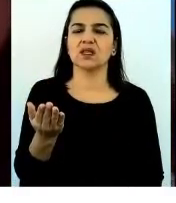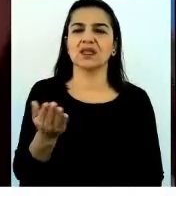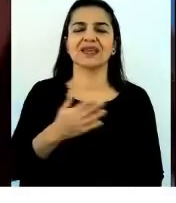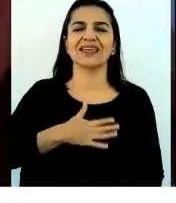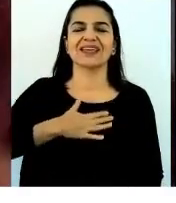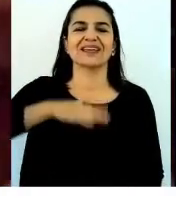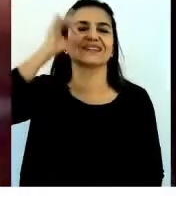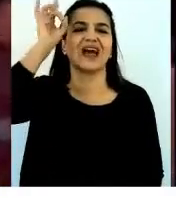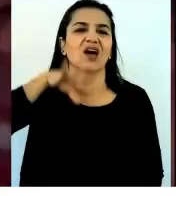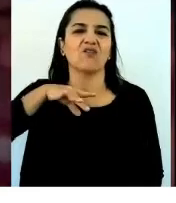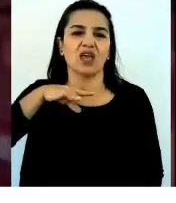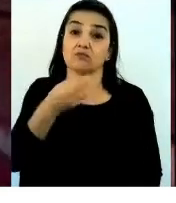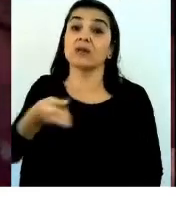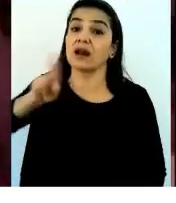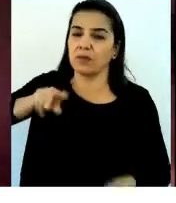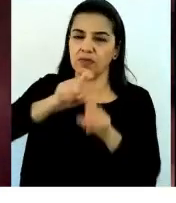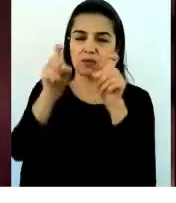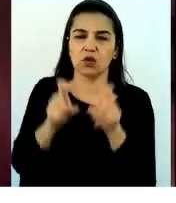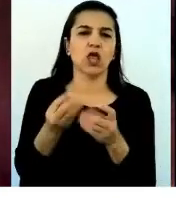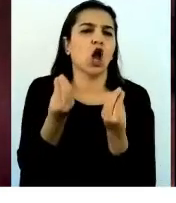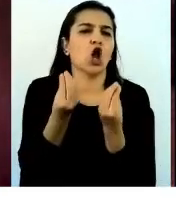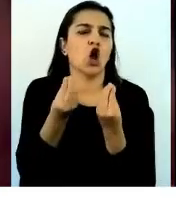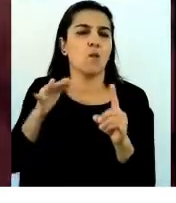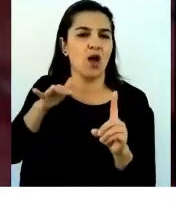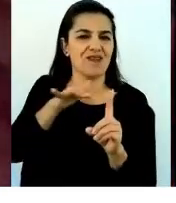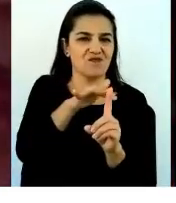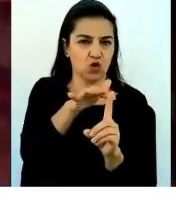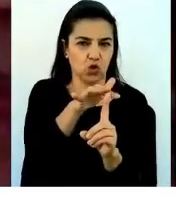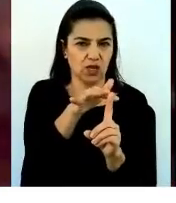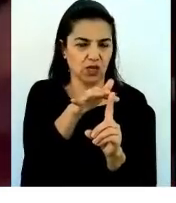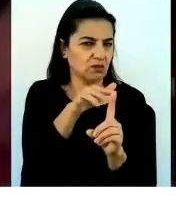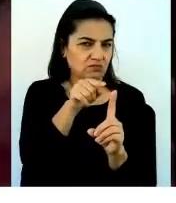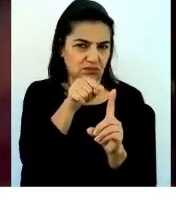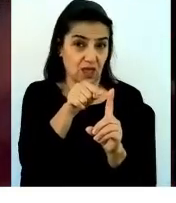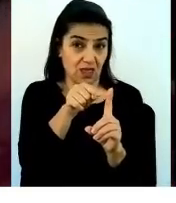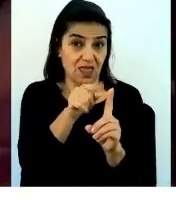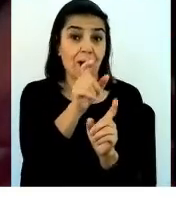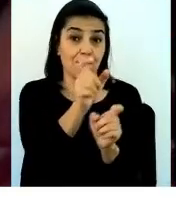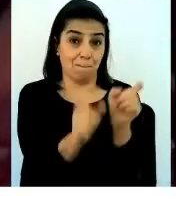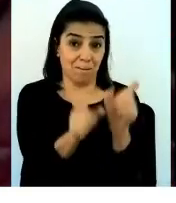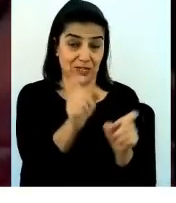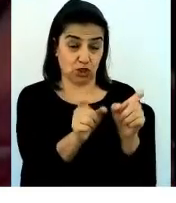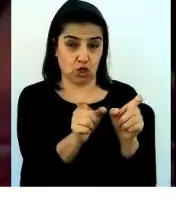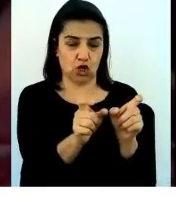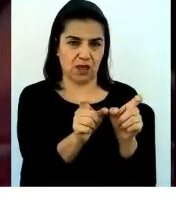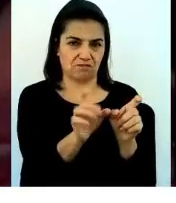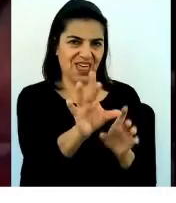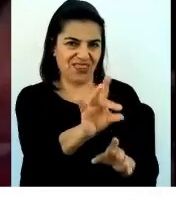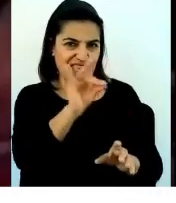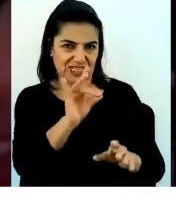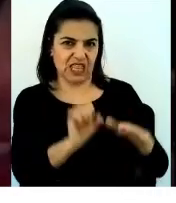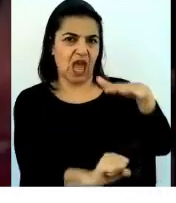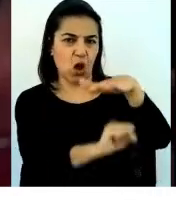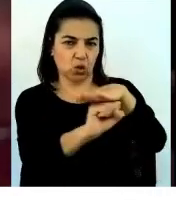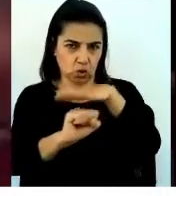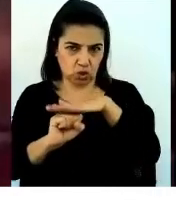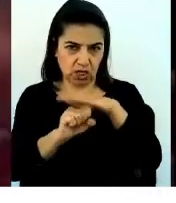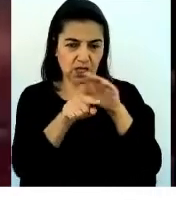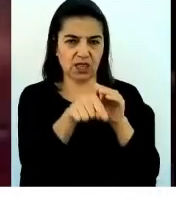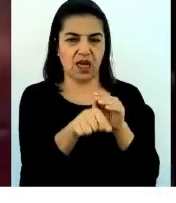saber cómo se logra influir, cómo se puede lograr que las personas que toman las decisiones, decision makers,